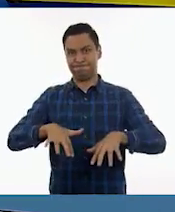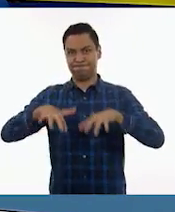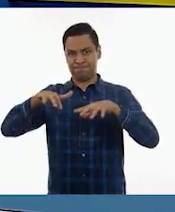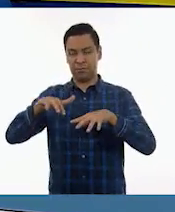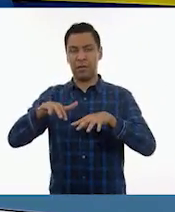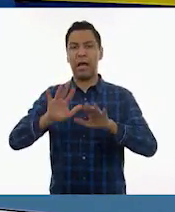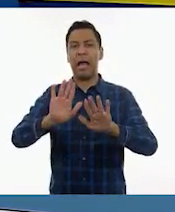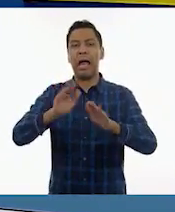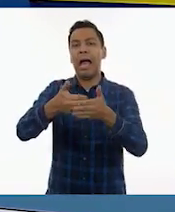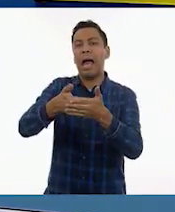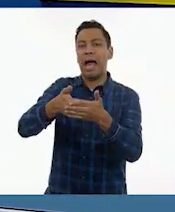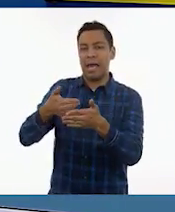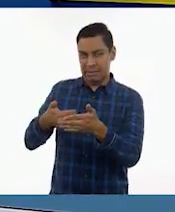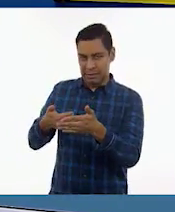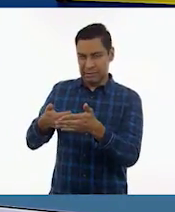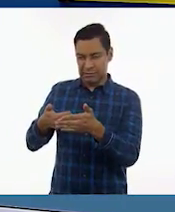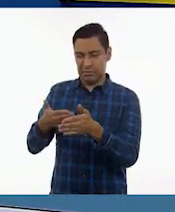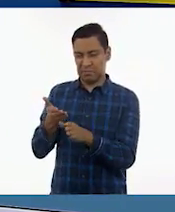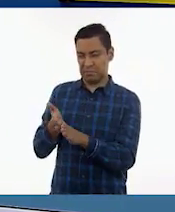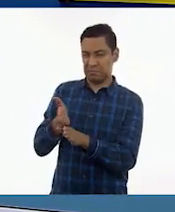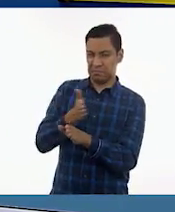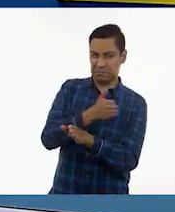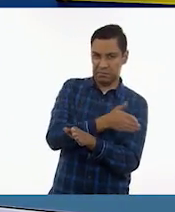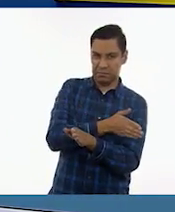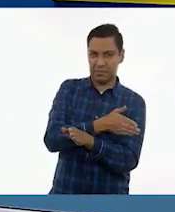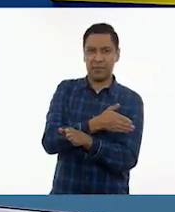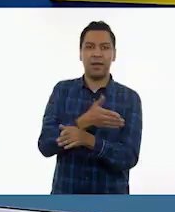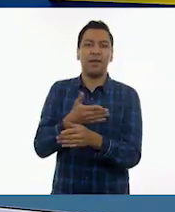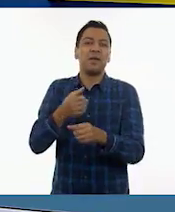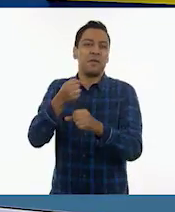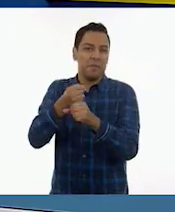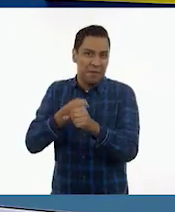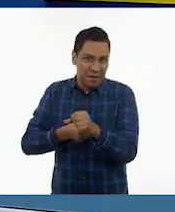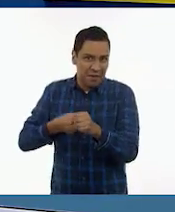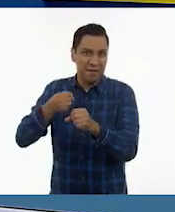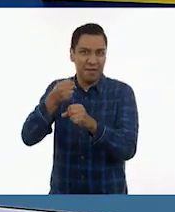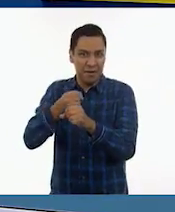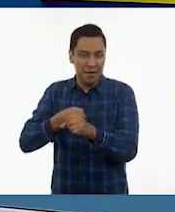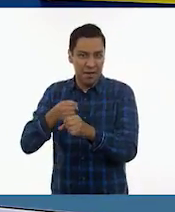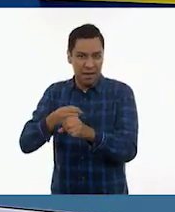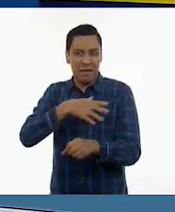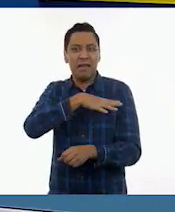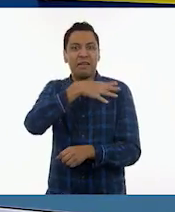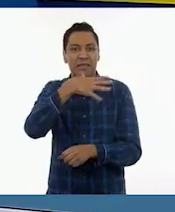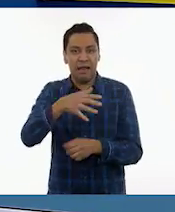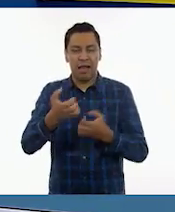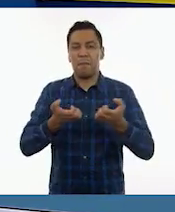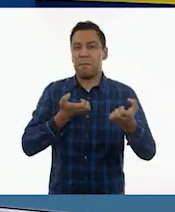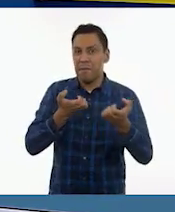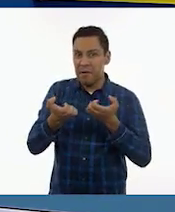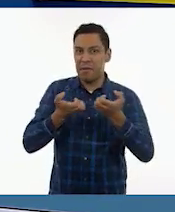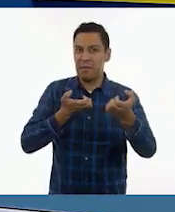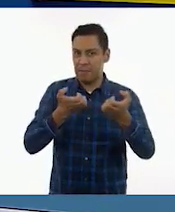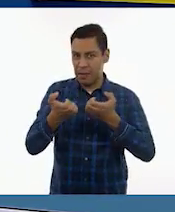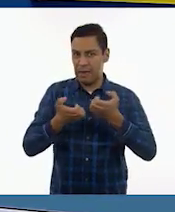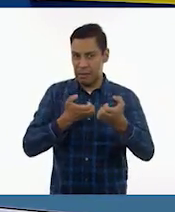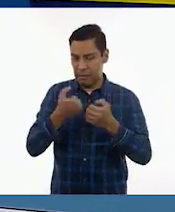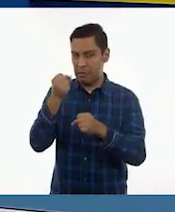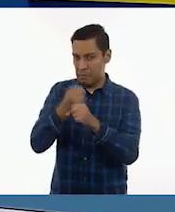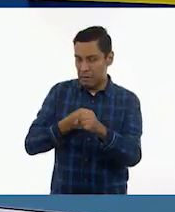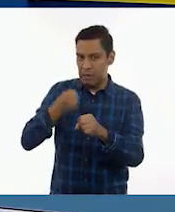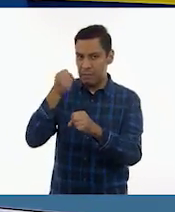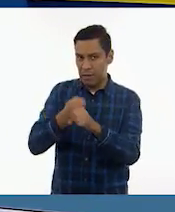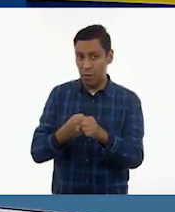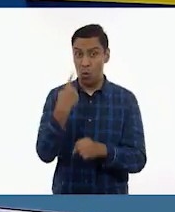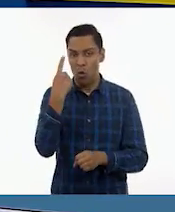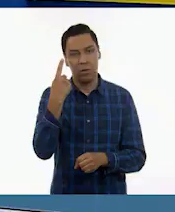Son los últimos ensayos. Es muy difícil que solo tengamos un ensayo general. Normalmente hay más de uno. ¿Y